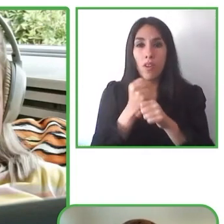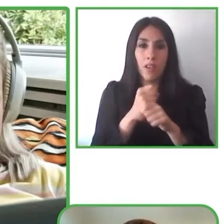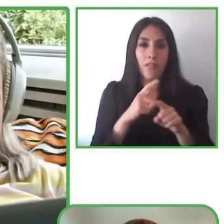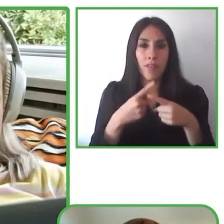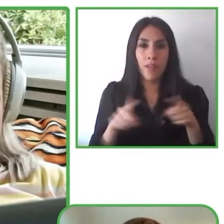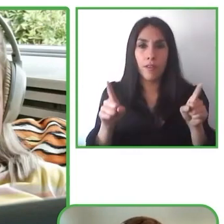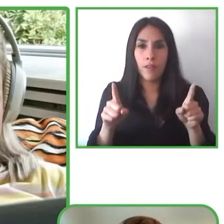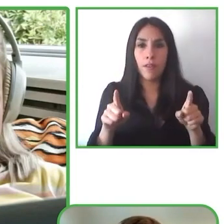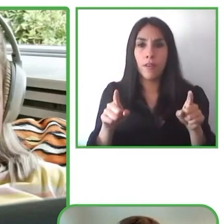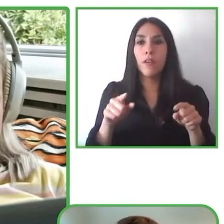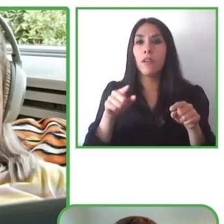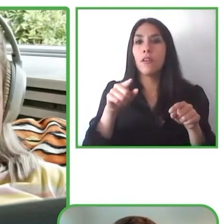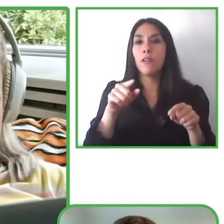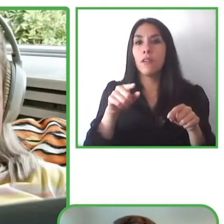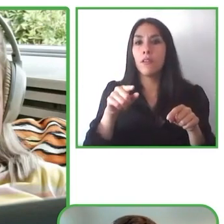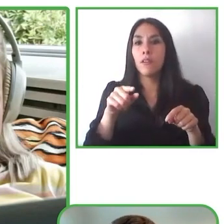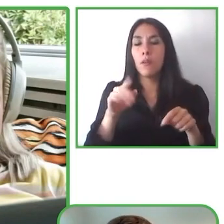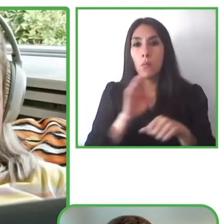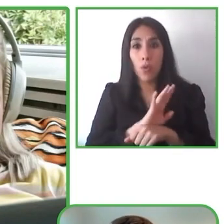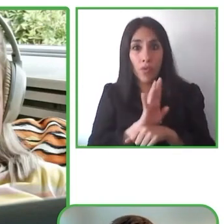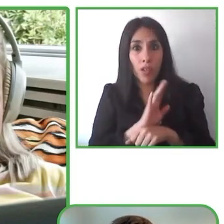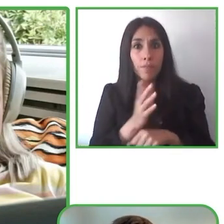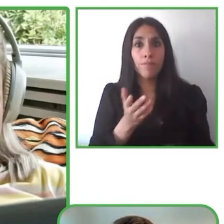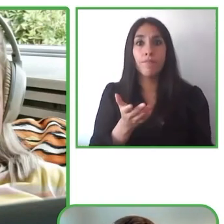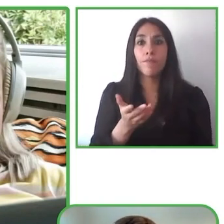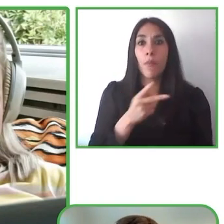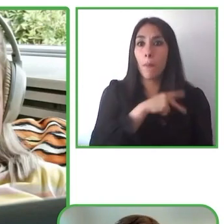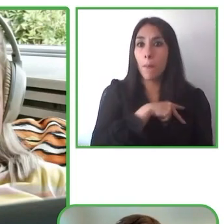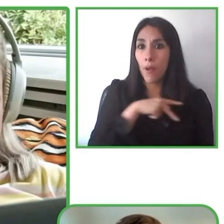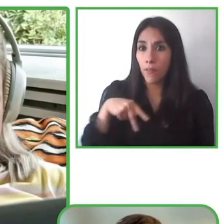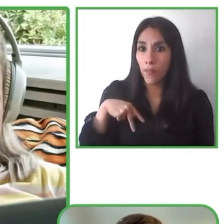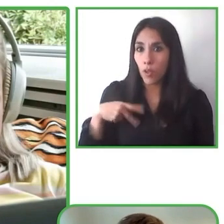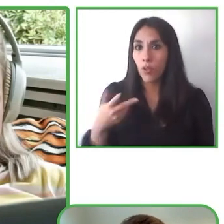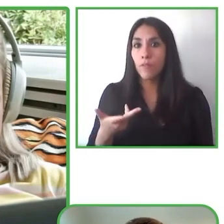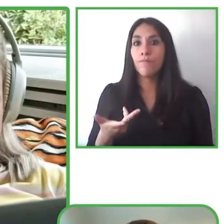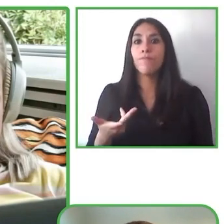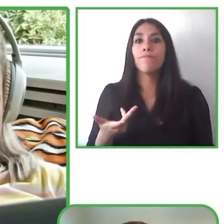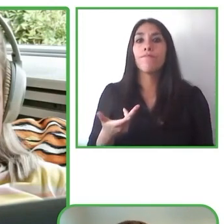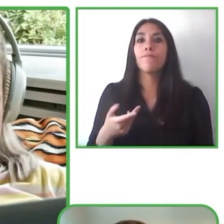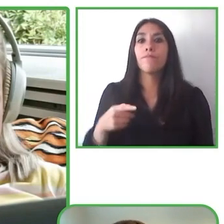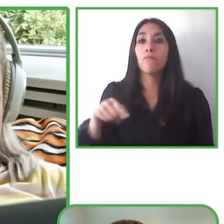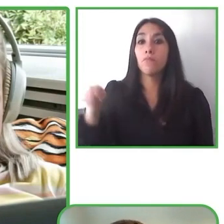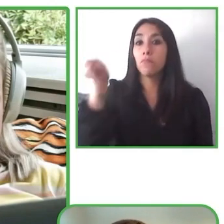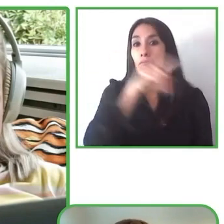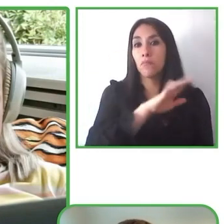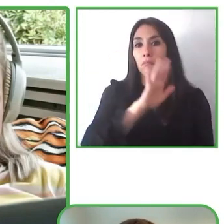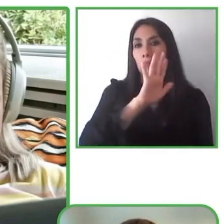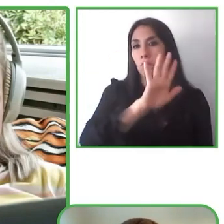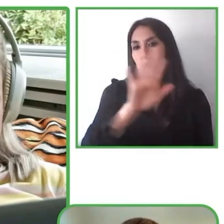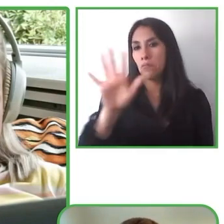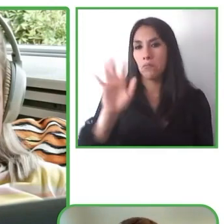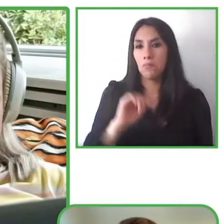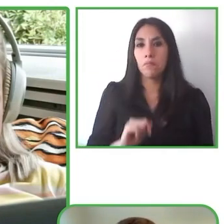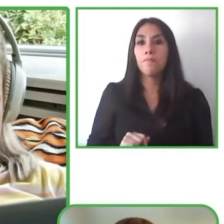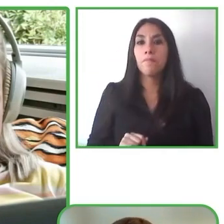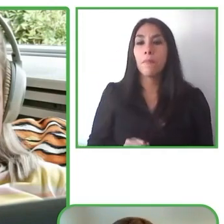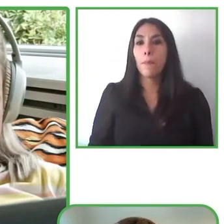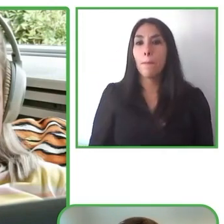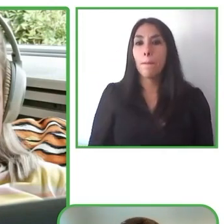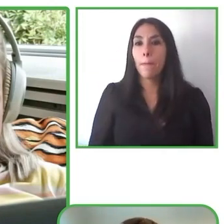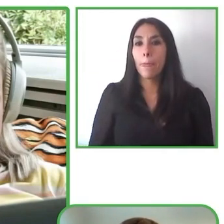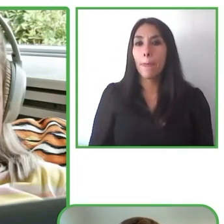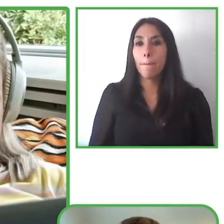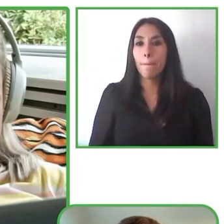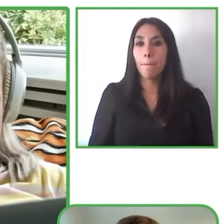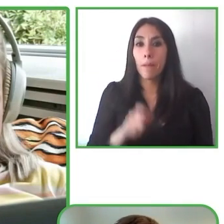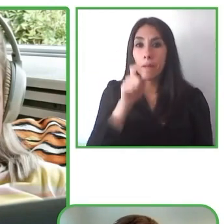escaneo del código QR que es gratuito para todos los usuarios porque en cine paga para el sistema